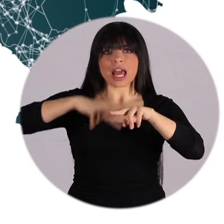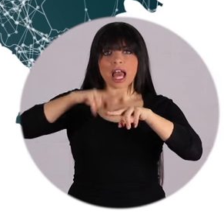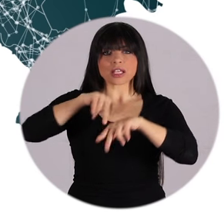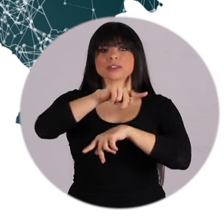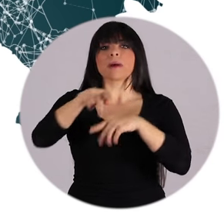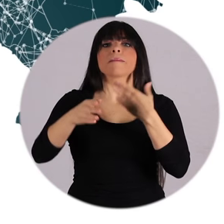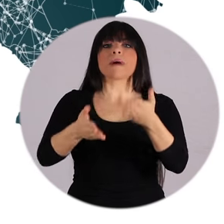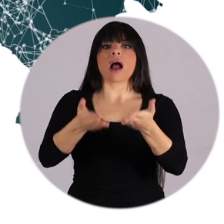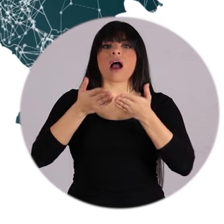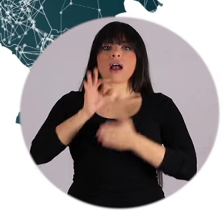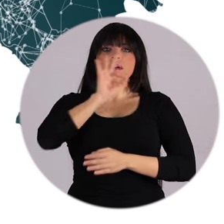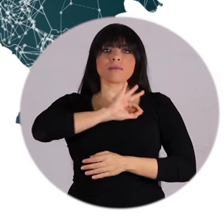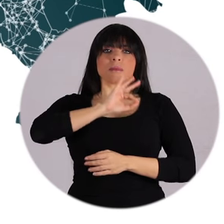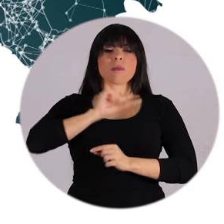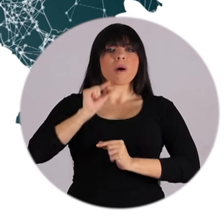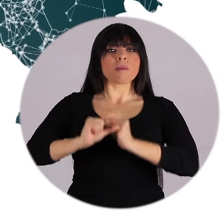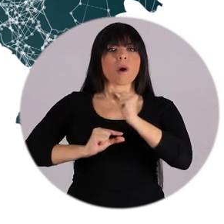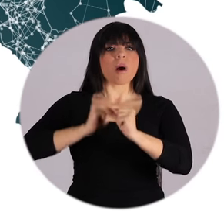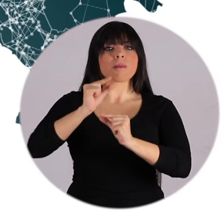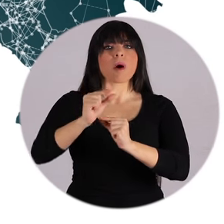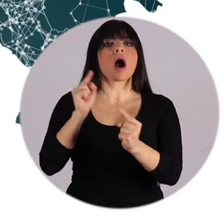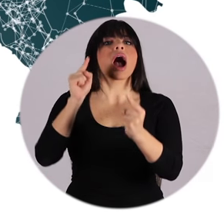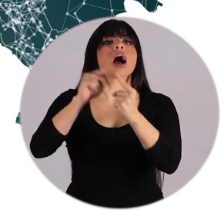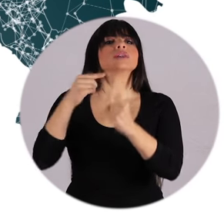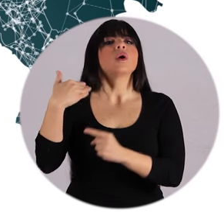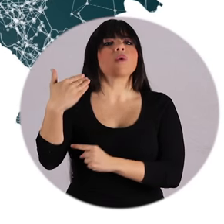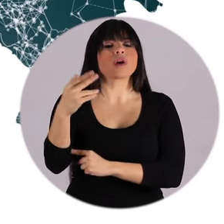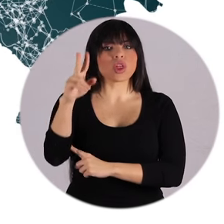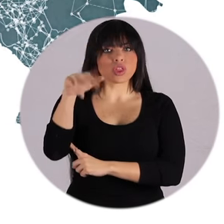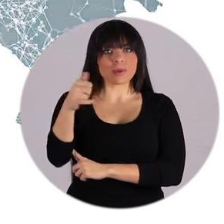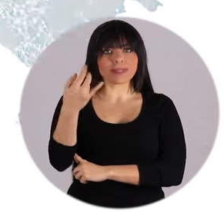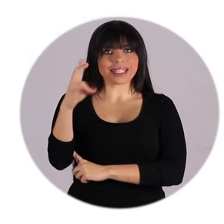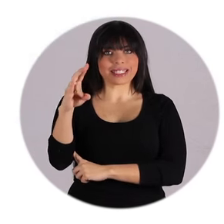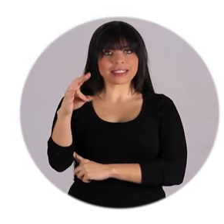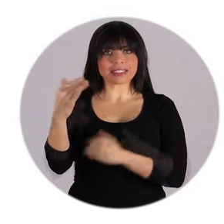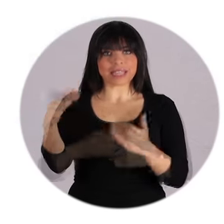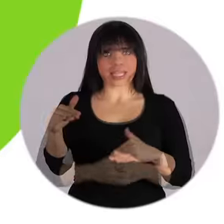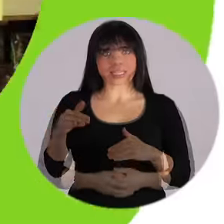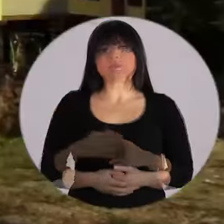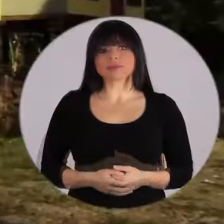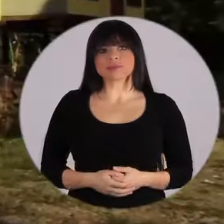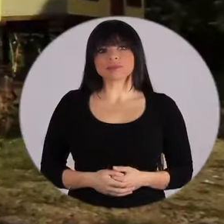territorio nacional serán impactados de forma paulatina hasta el 2017.